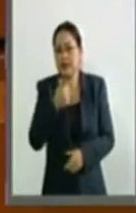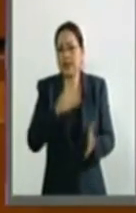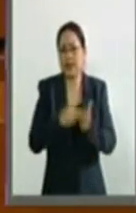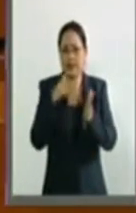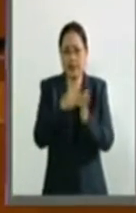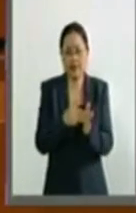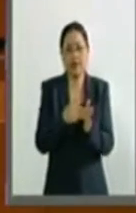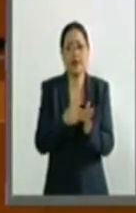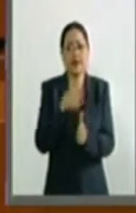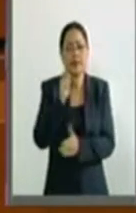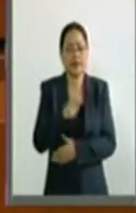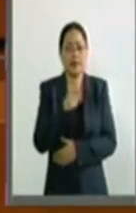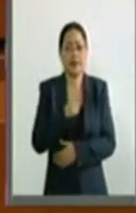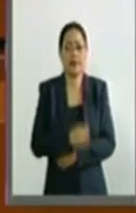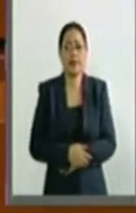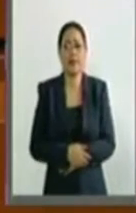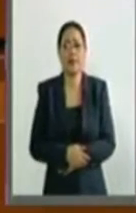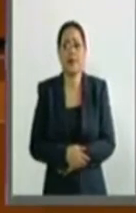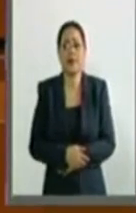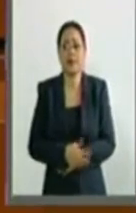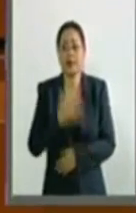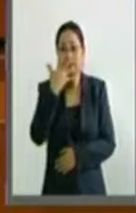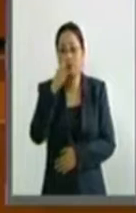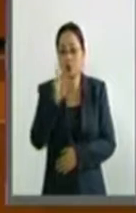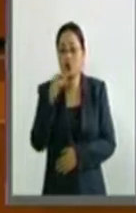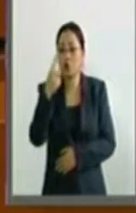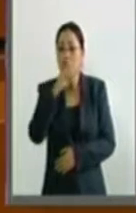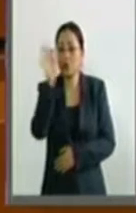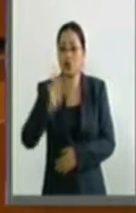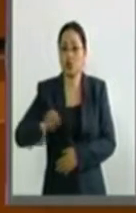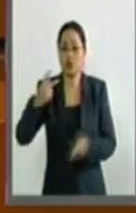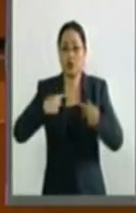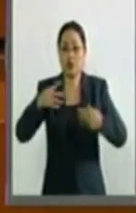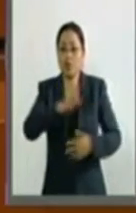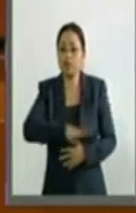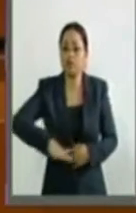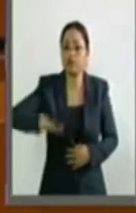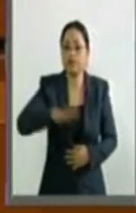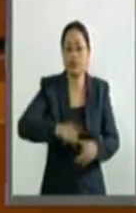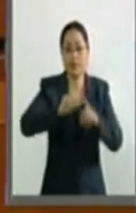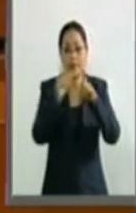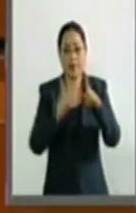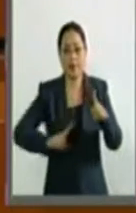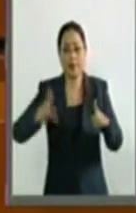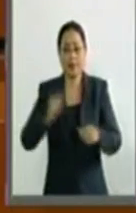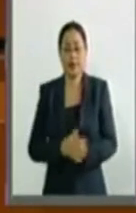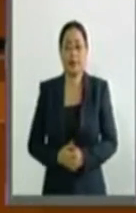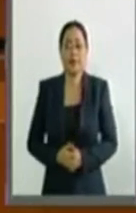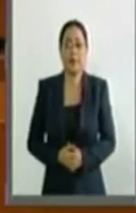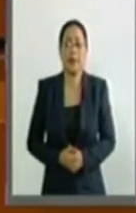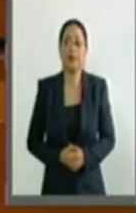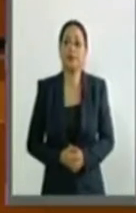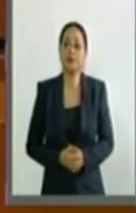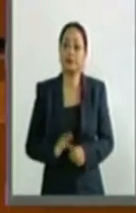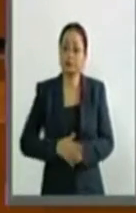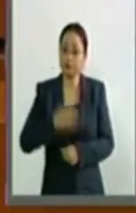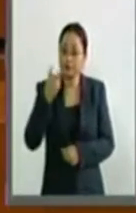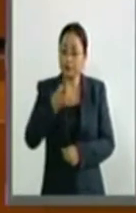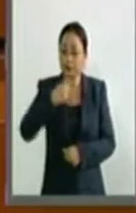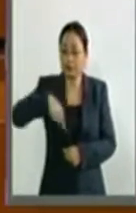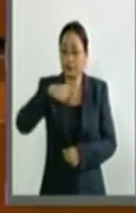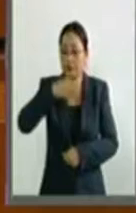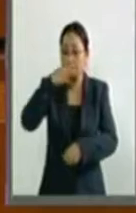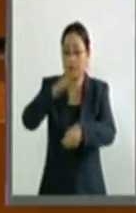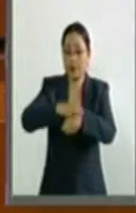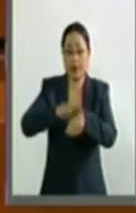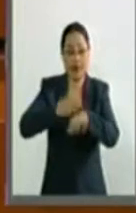representa el 5.1% de la población total de nuestro país. Por tal motivo, hacemos un llamado